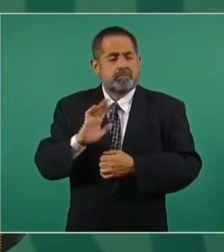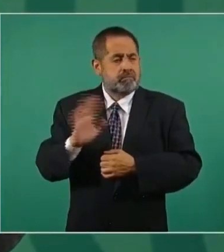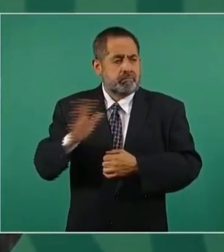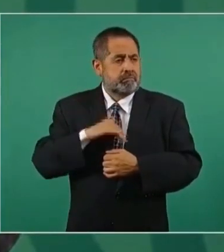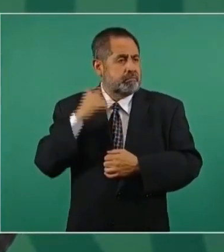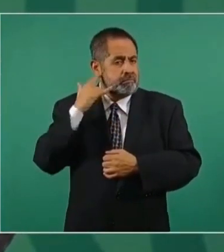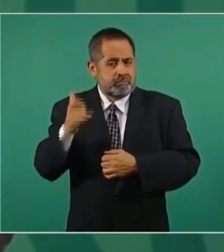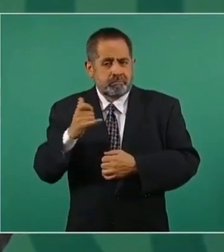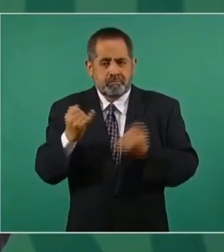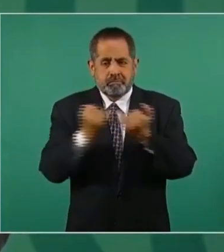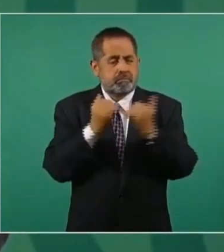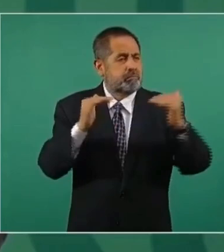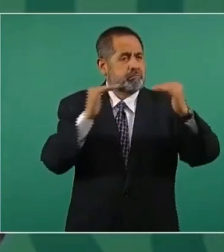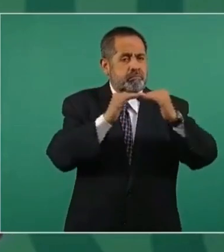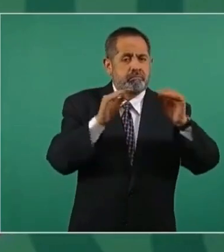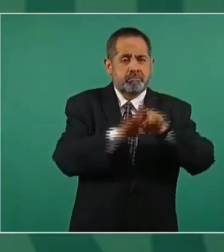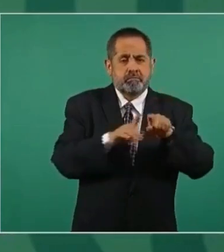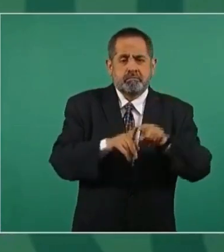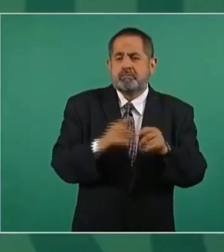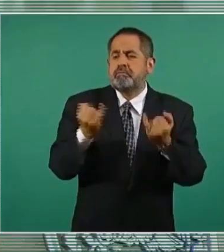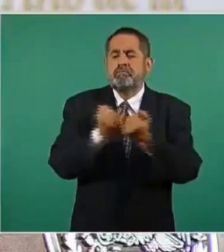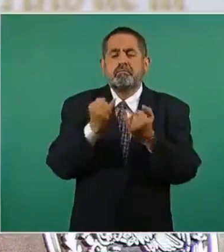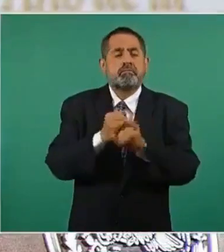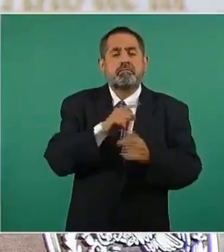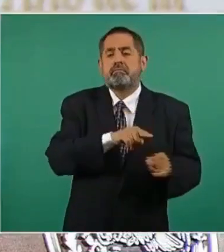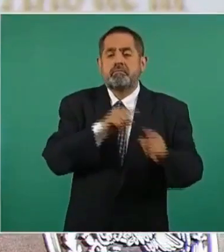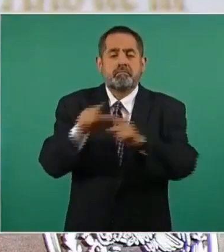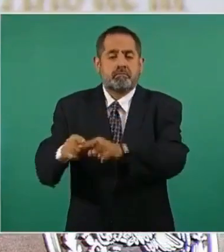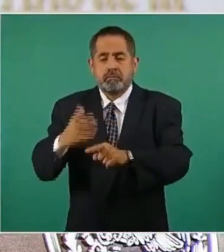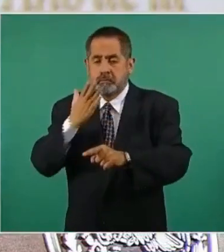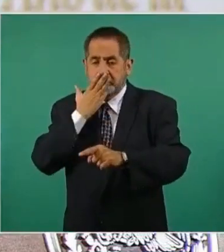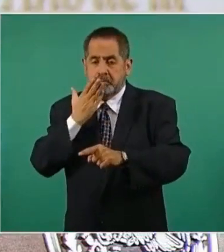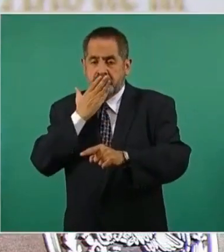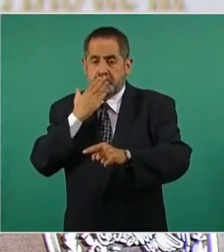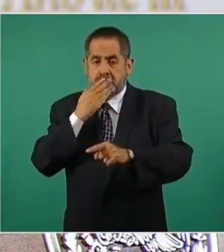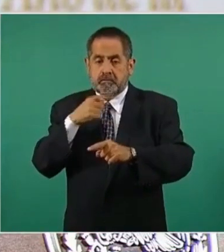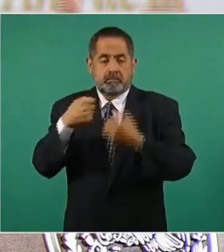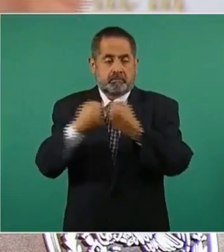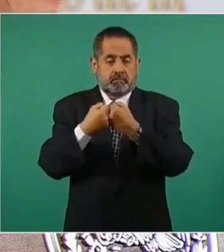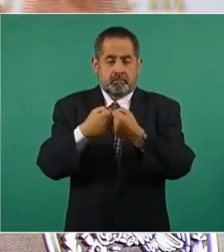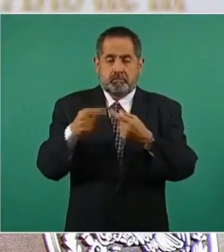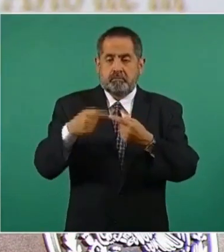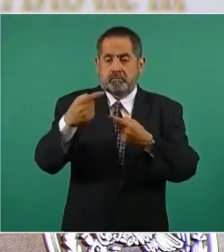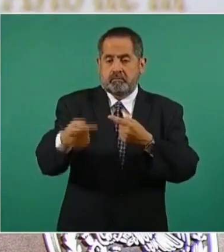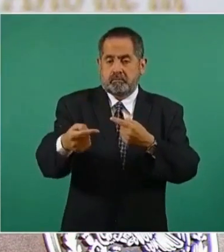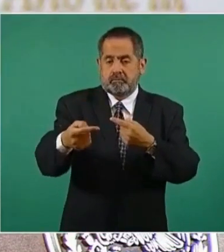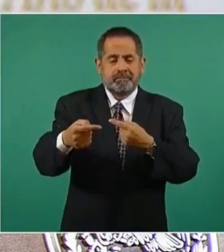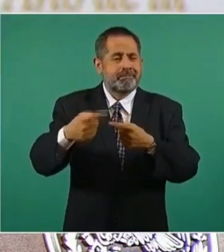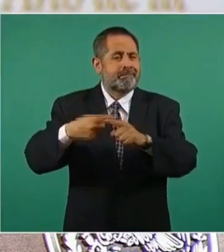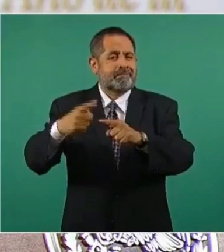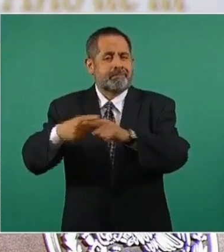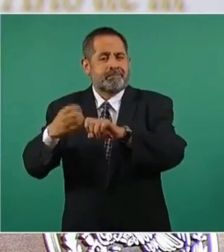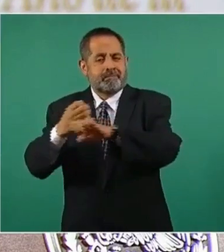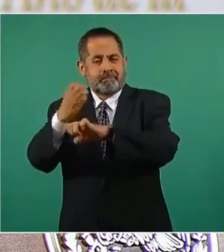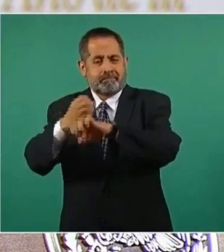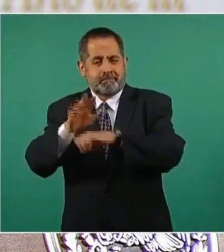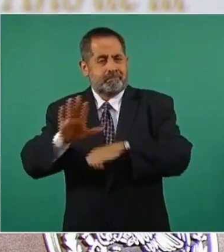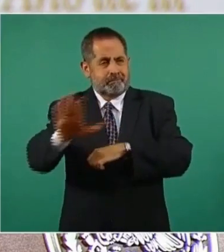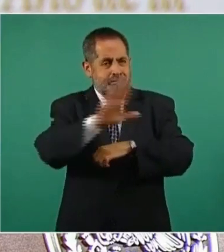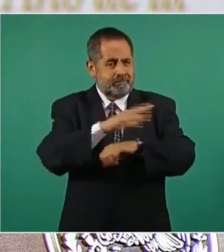a suceder en el caso de la frontera de Sonora y de todos los estados